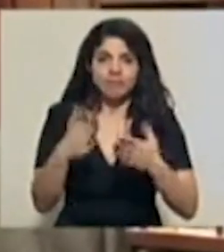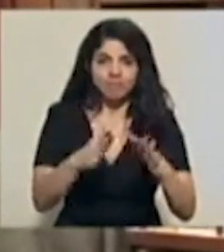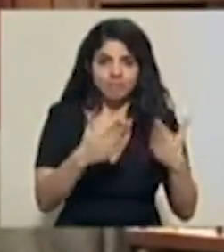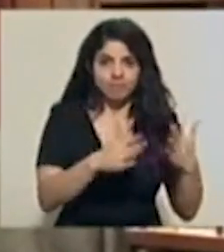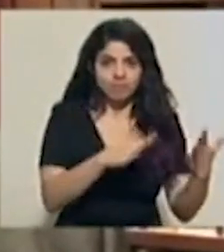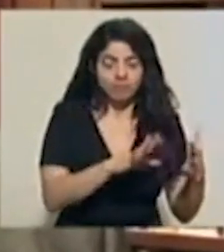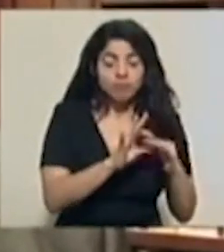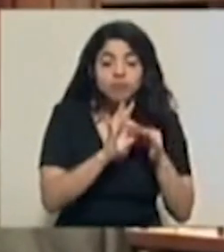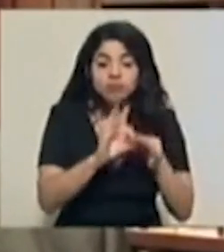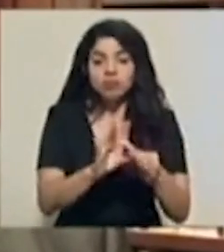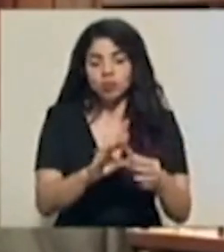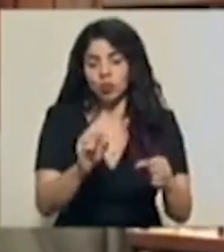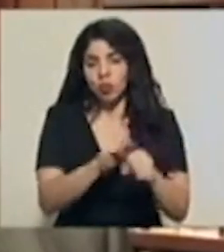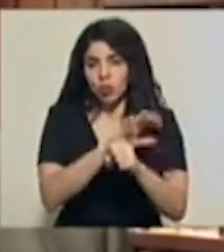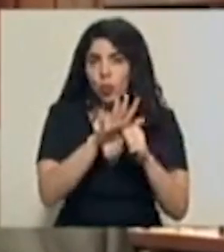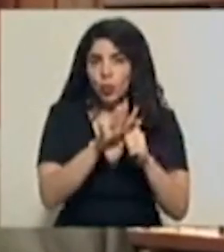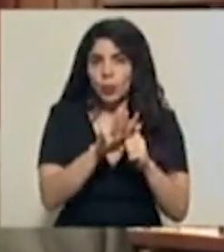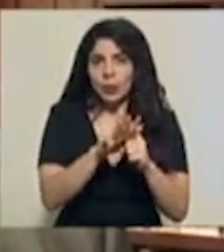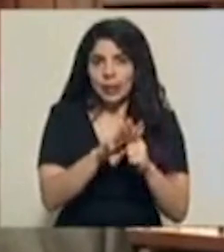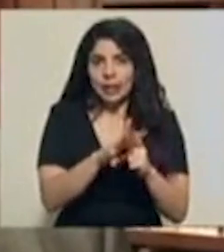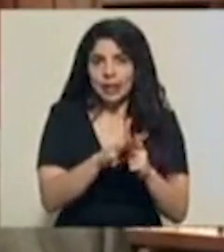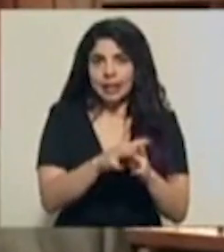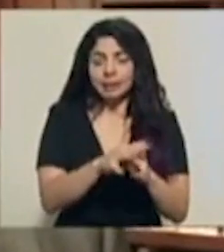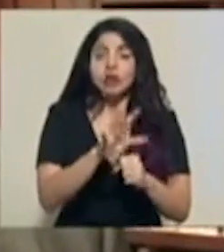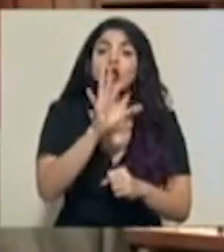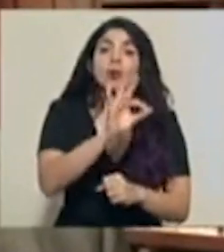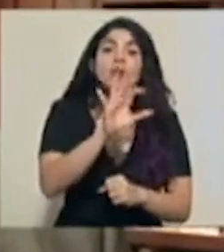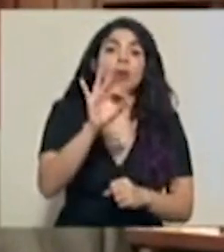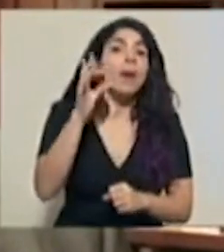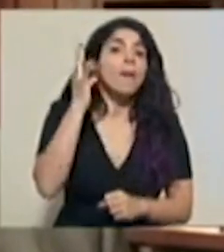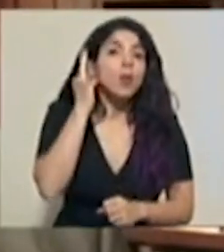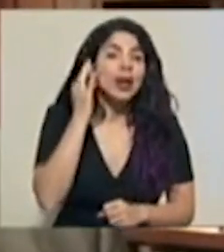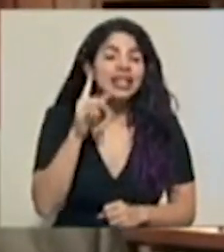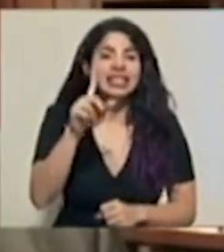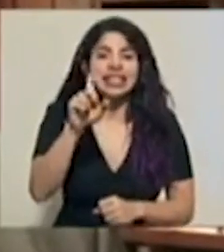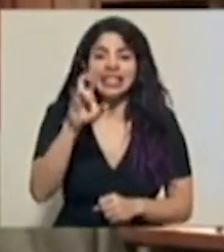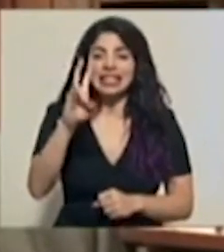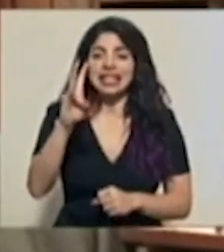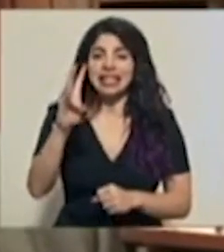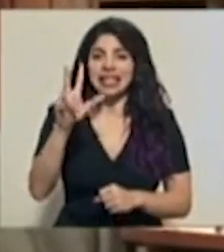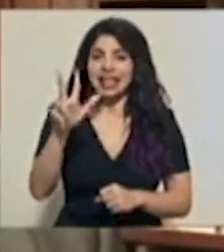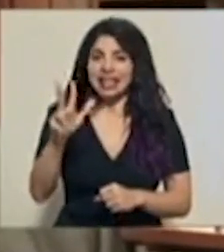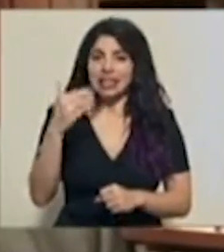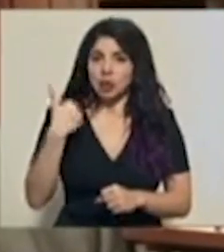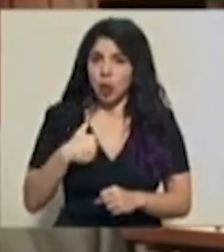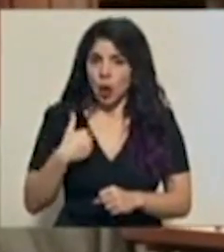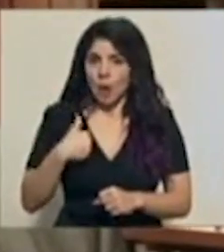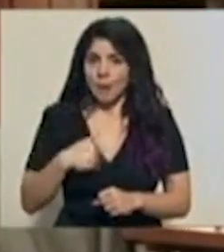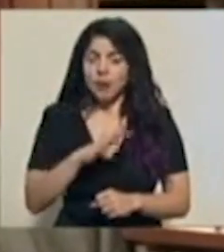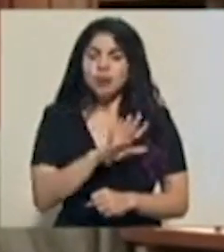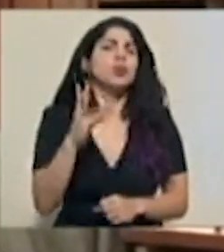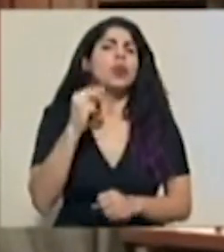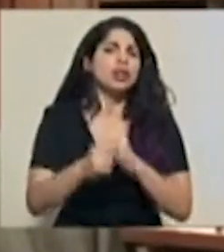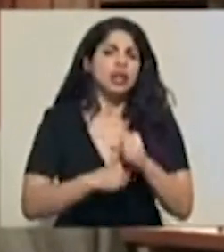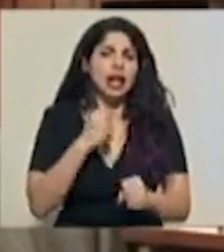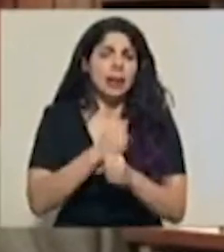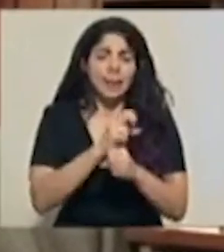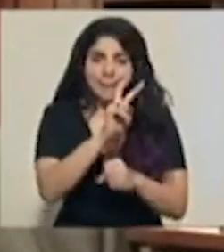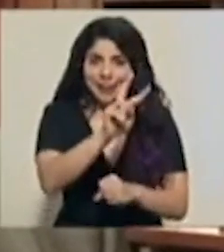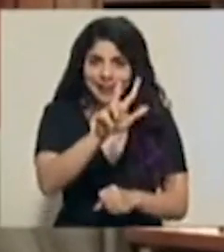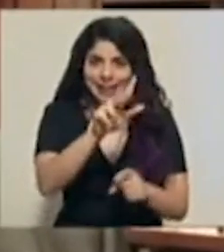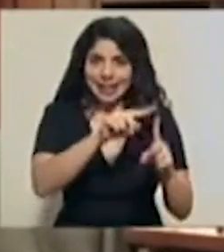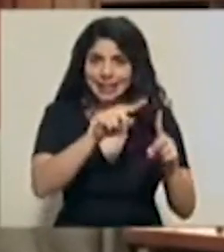relacionados con COVID-19. Se trata de 99 mujeres y 173 hombres con un rango de edad que va desde los 23